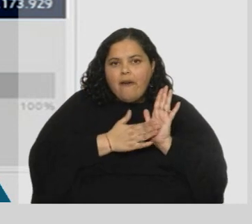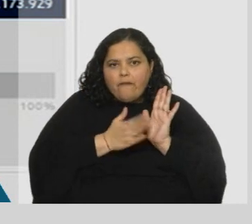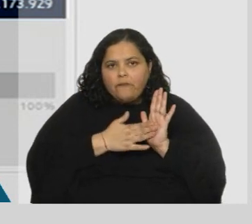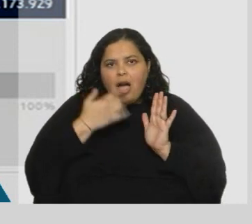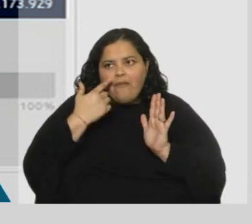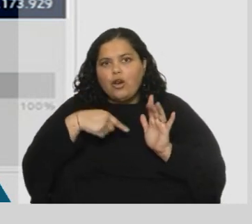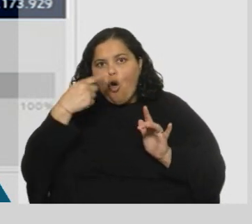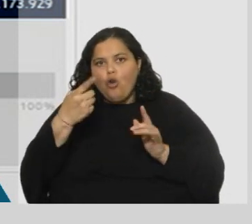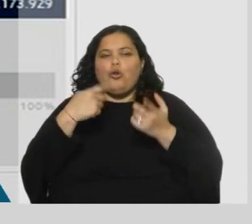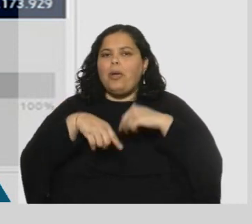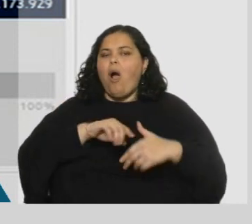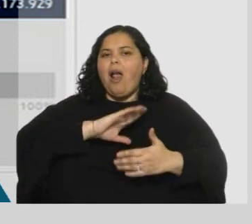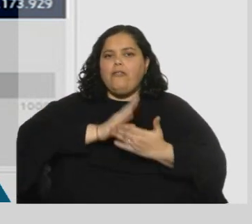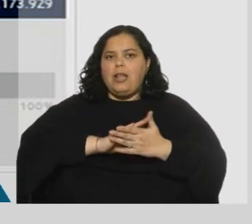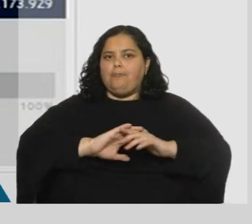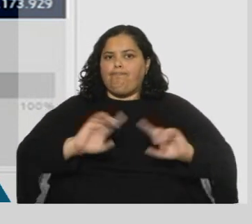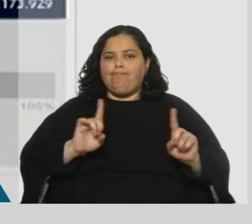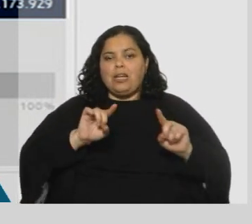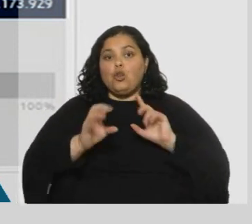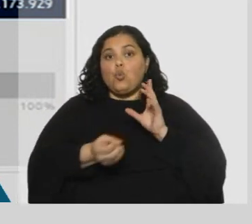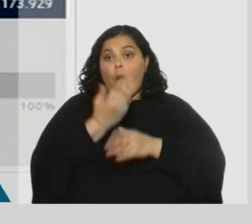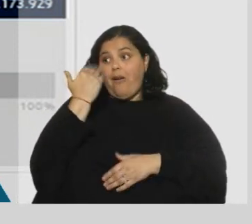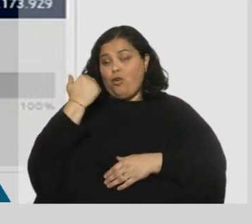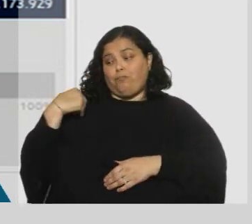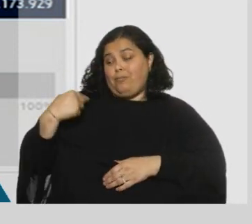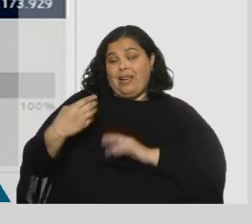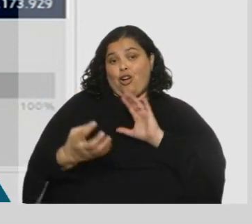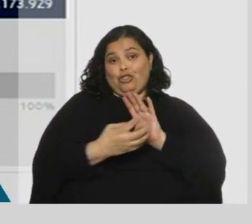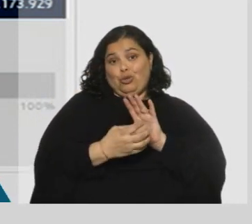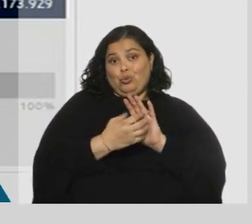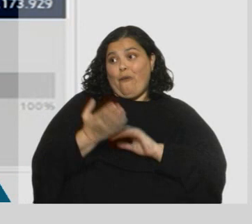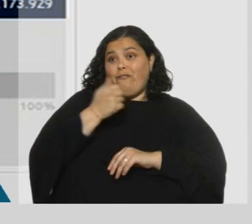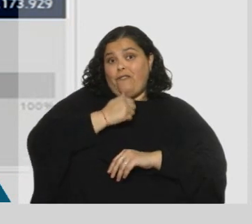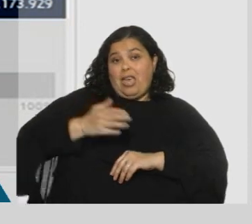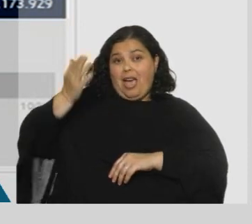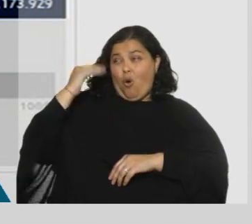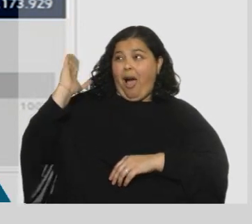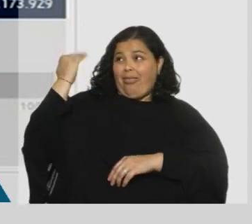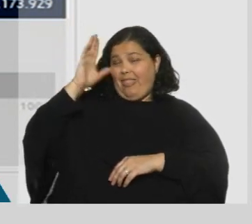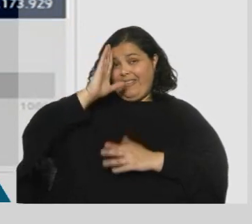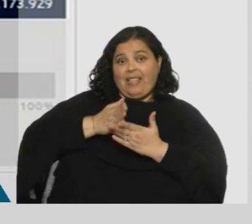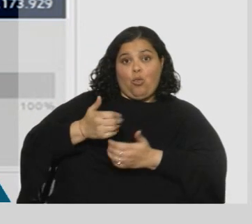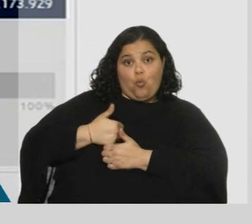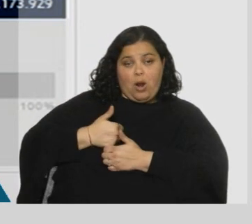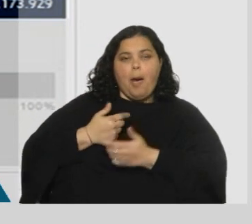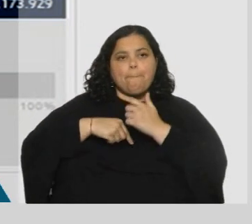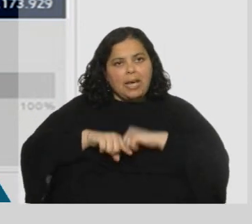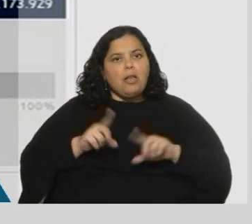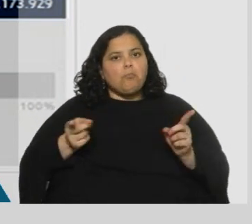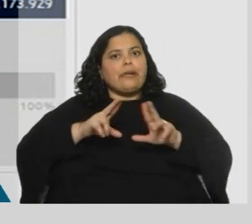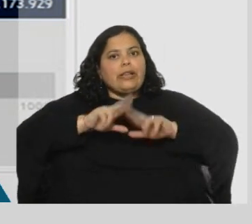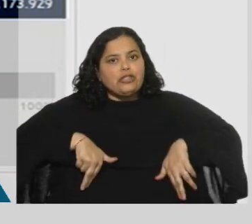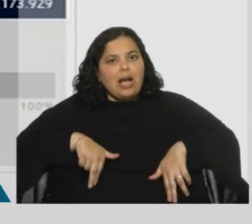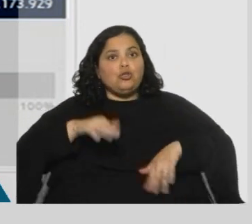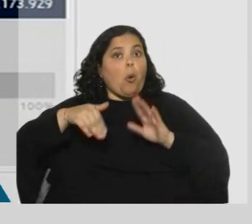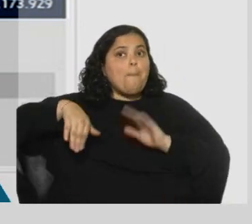modelo social que establece la constitución heredada de la dictadura de Augusto Pinochet. El rechazo tuvo una mayoría, podríamos